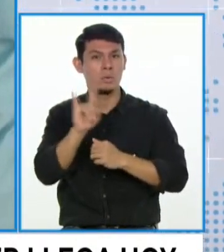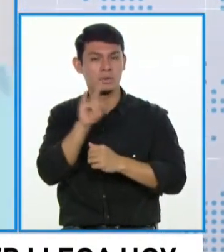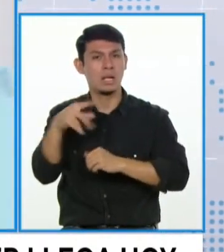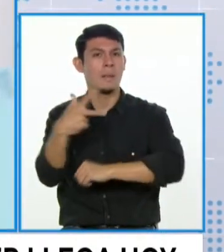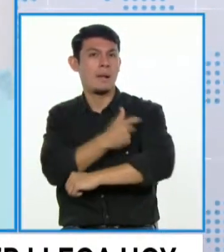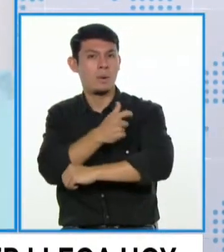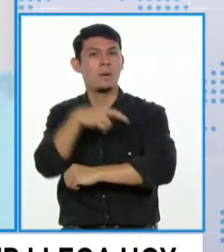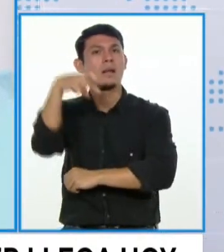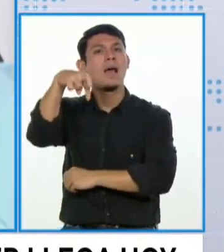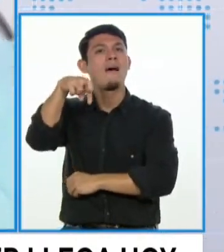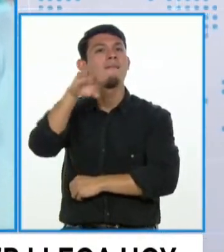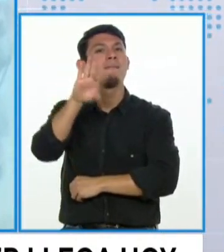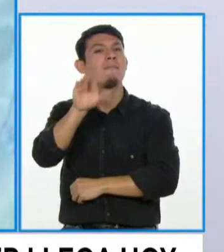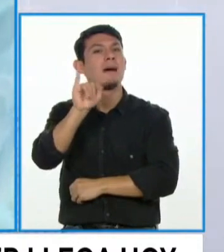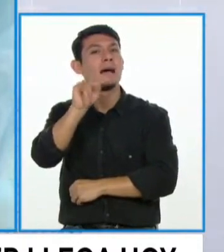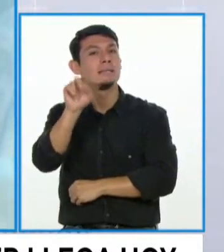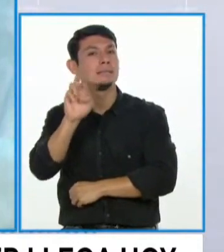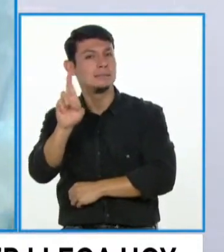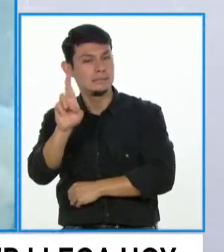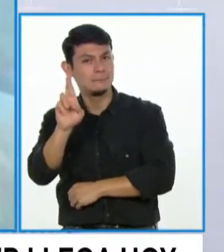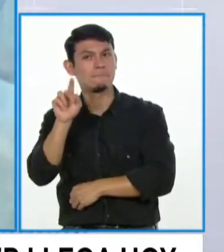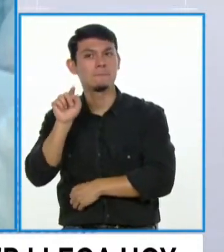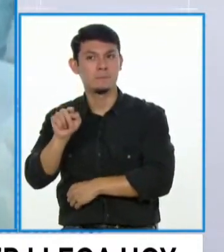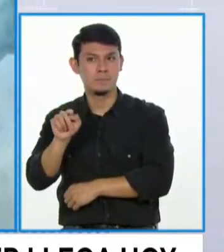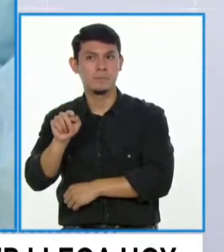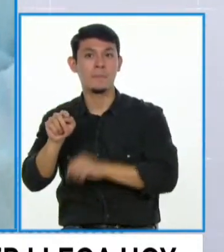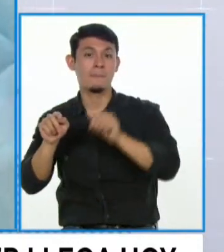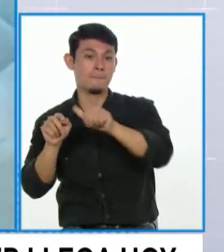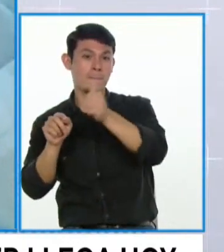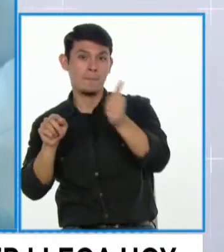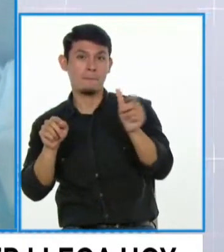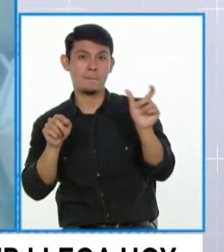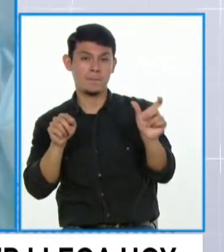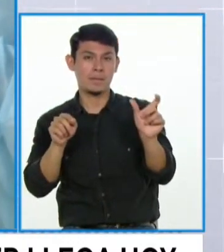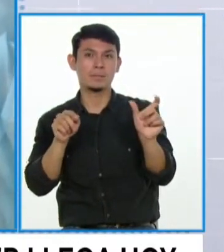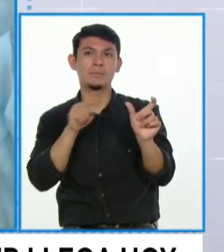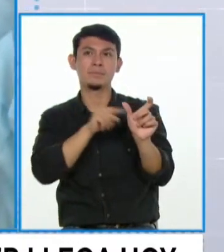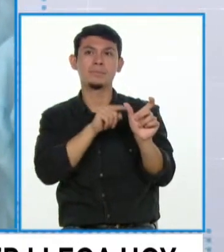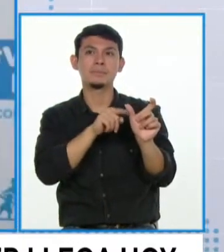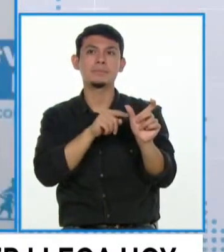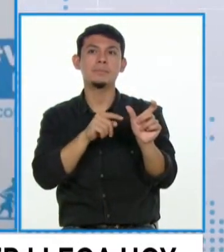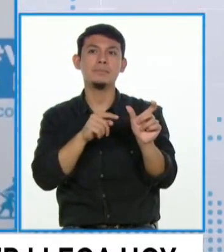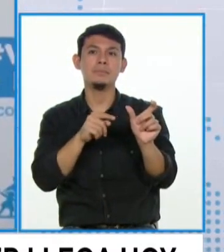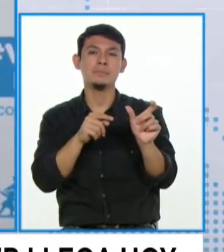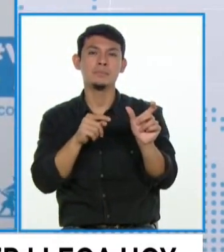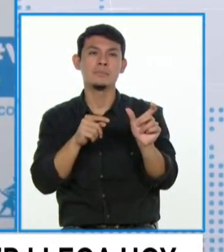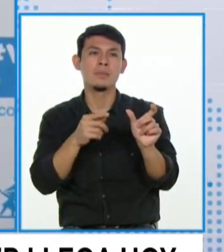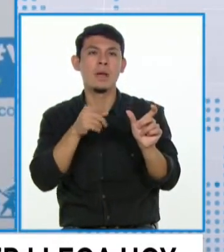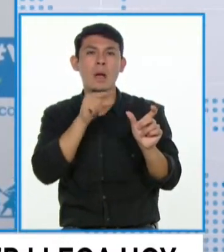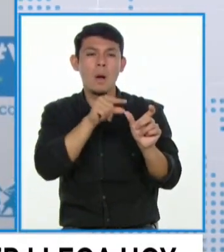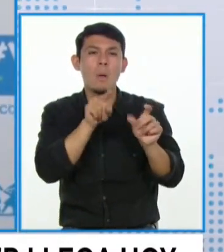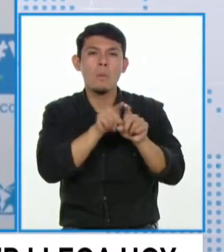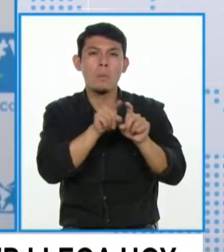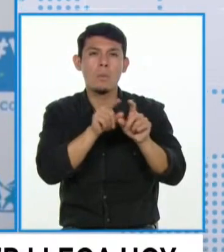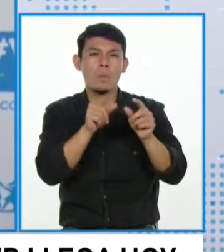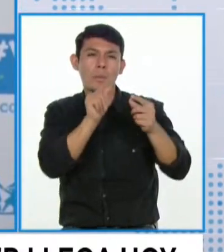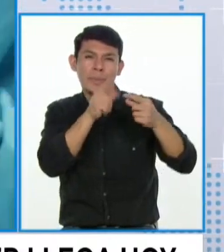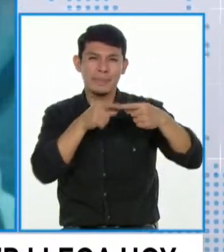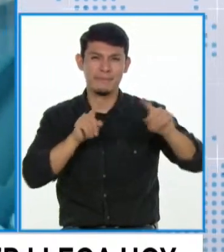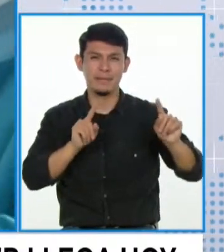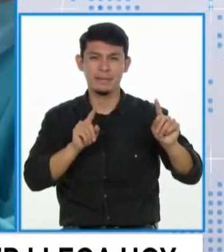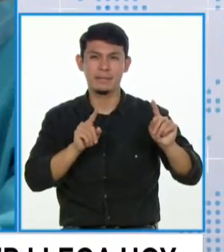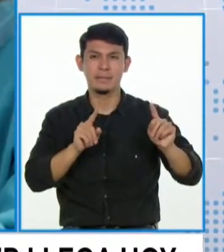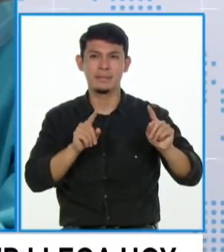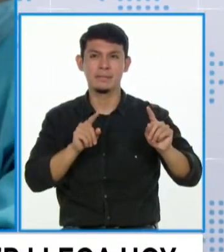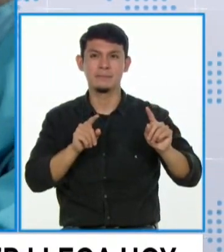vacuna de Pfizer en contraste con la vacuna de Sinopharm, que es el virus inactivado, que es, tiene la ventaja en general de que al